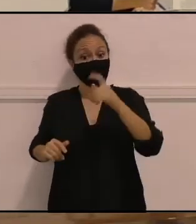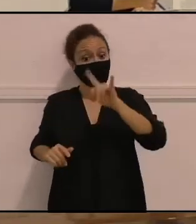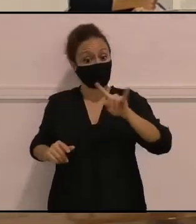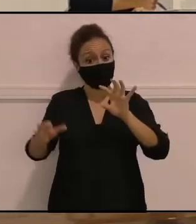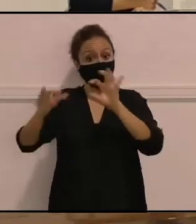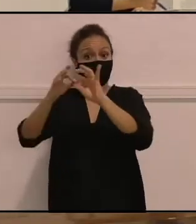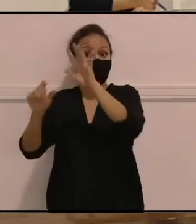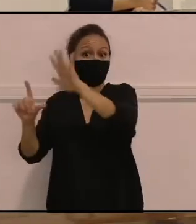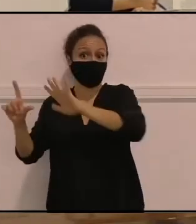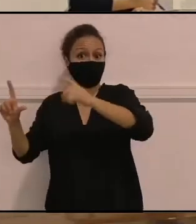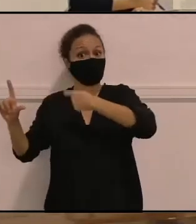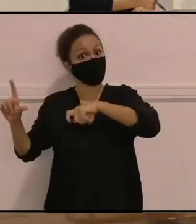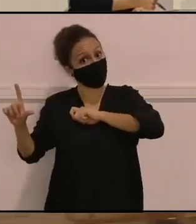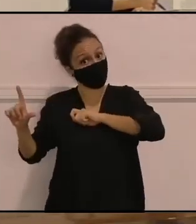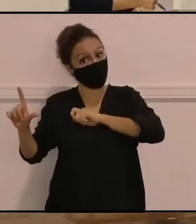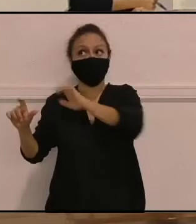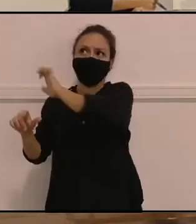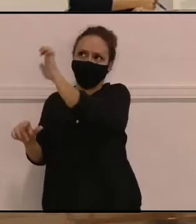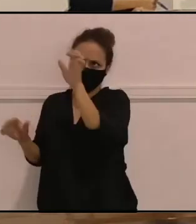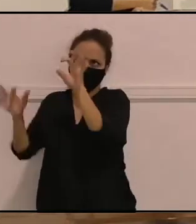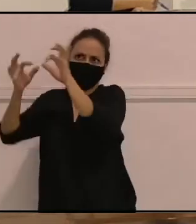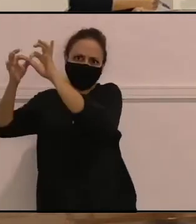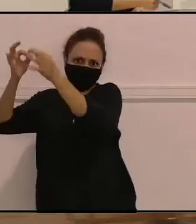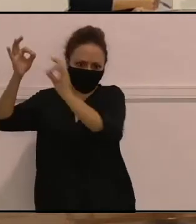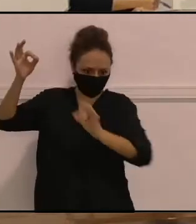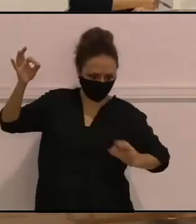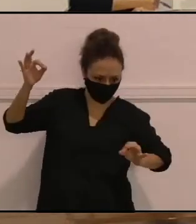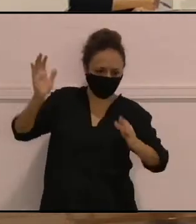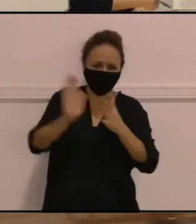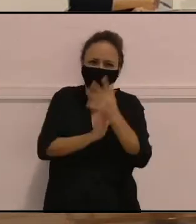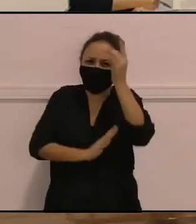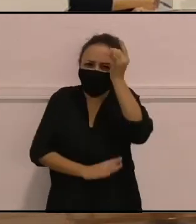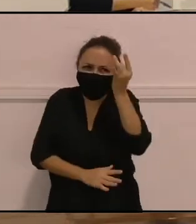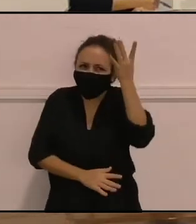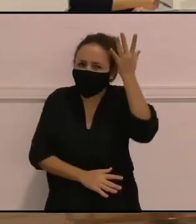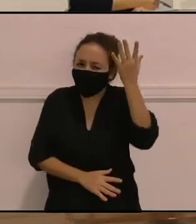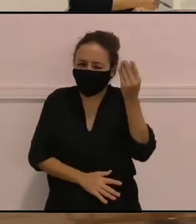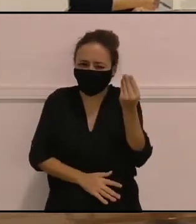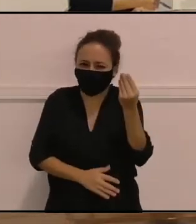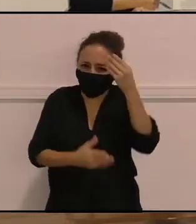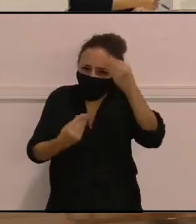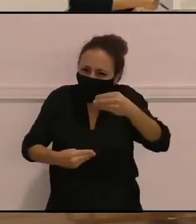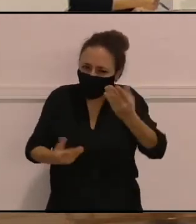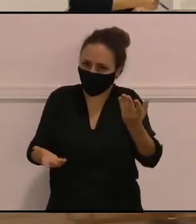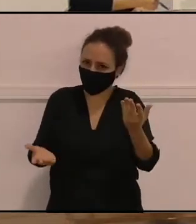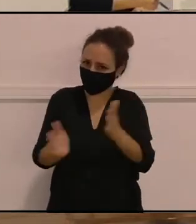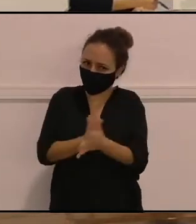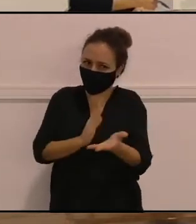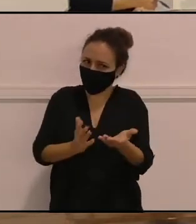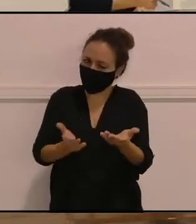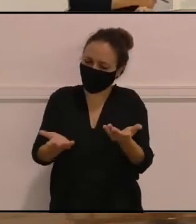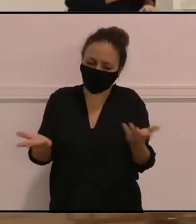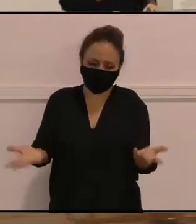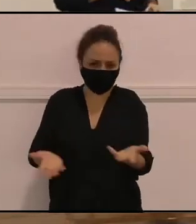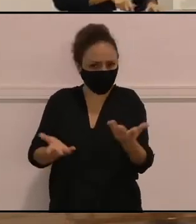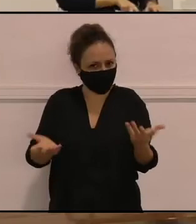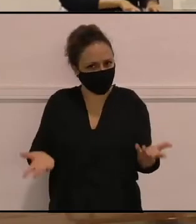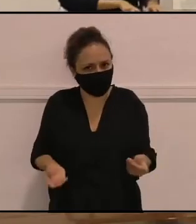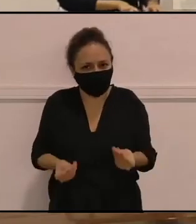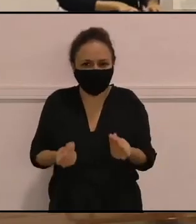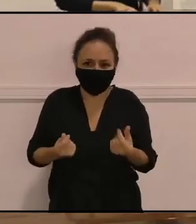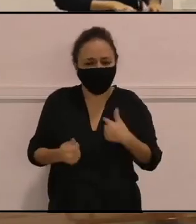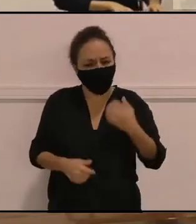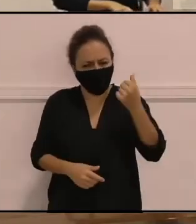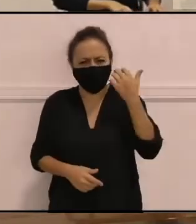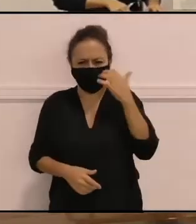blanca, ¿no? Es una idea absurda que dejo ahí en el aire que podemos reflexionar de dónde sale, ¿no? Entonces, es